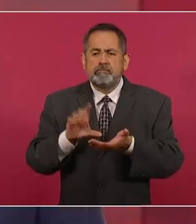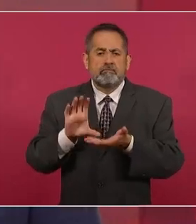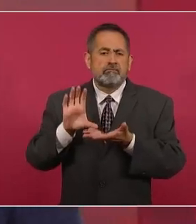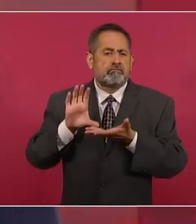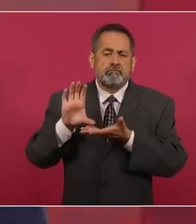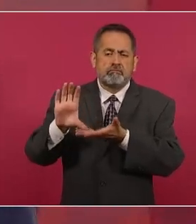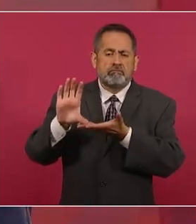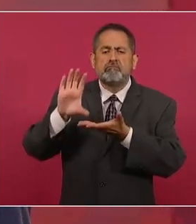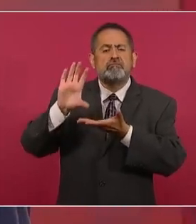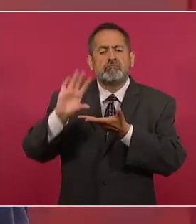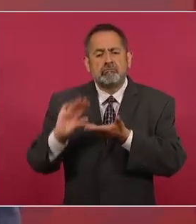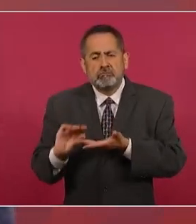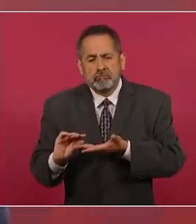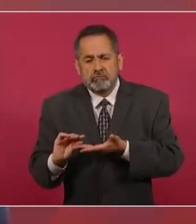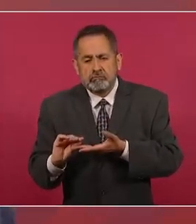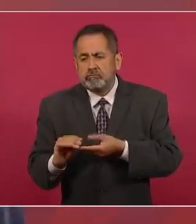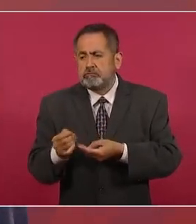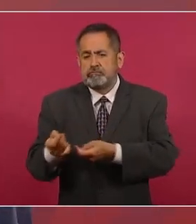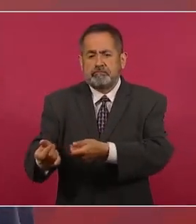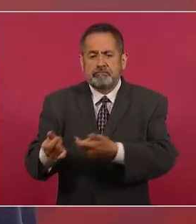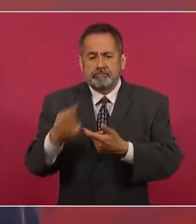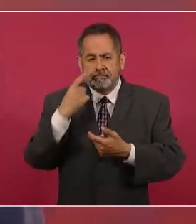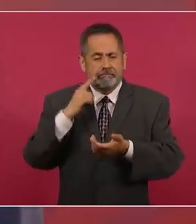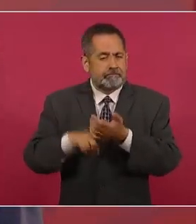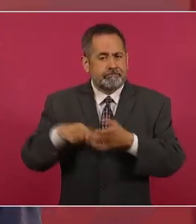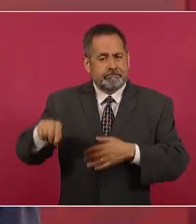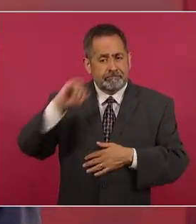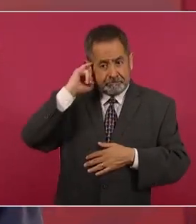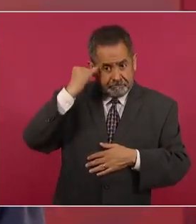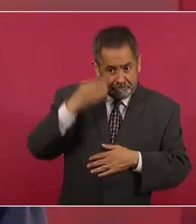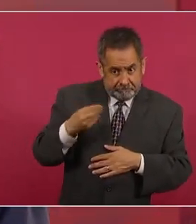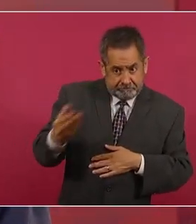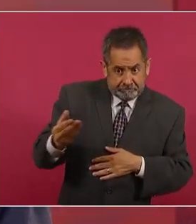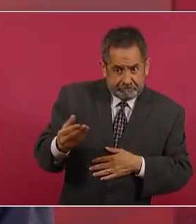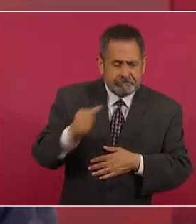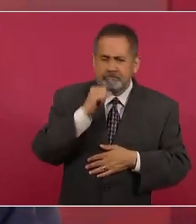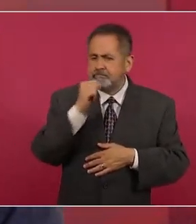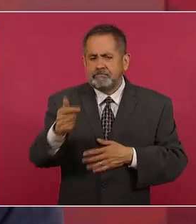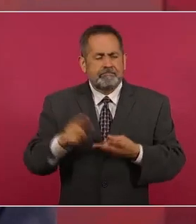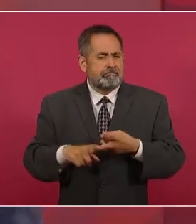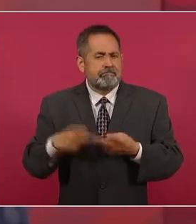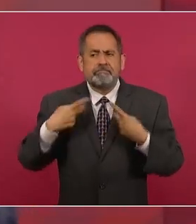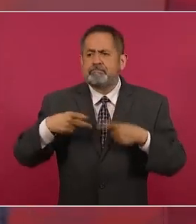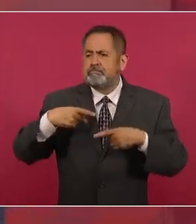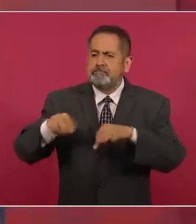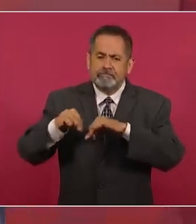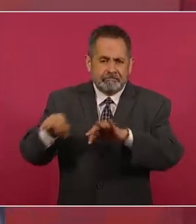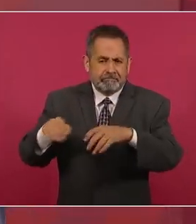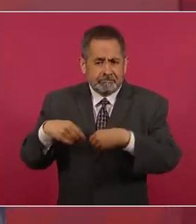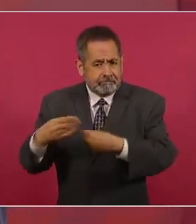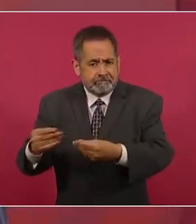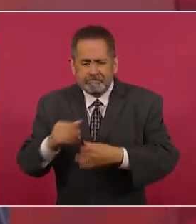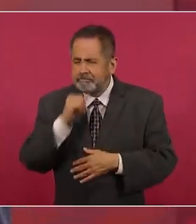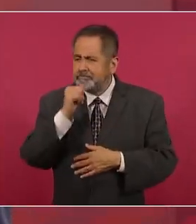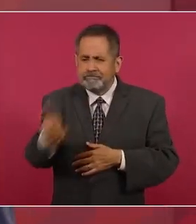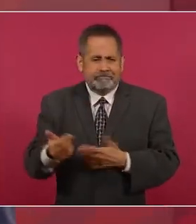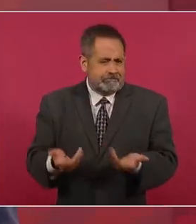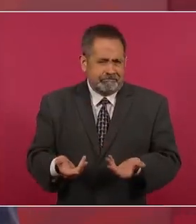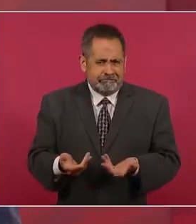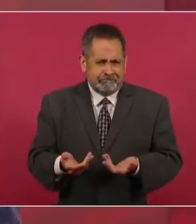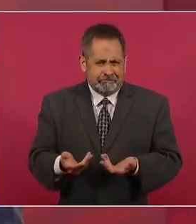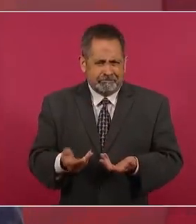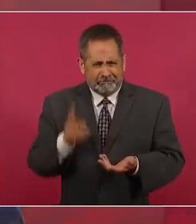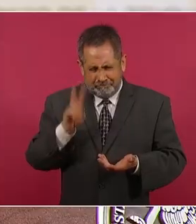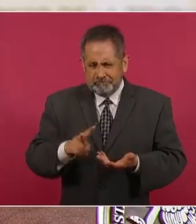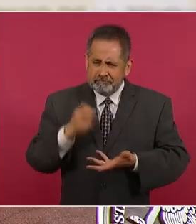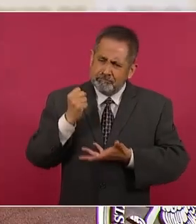al indígena? ¿Qué le llegaba del presupuesto al trabajador? ¿Qué le llegaba del